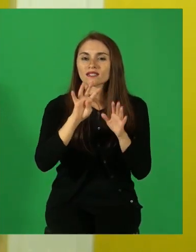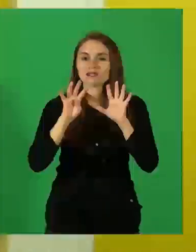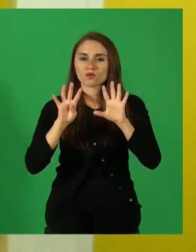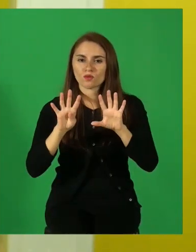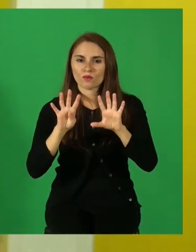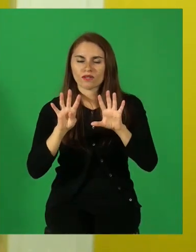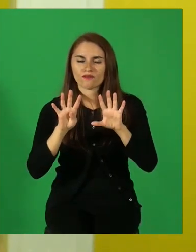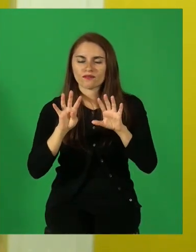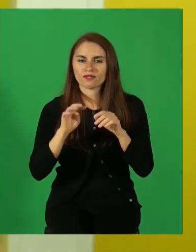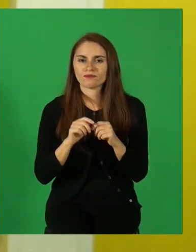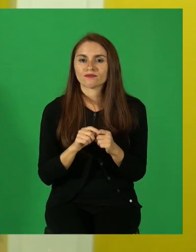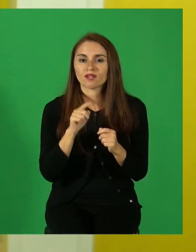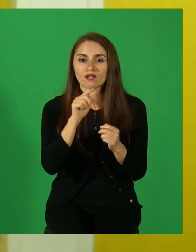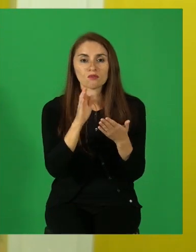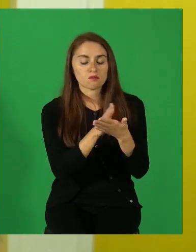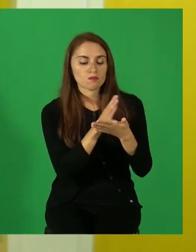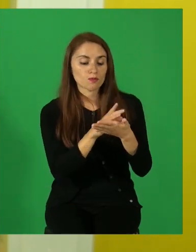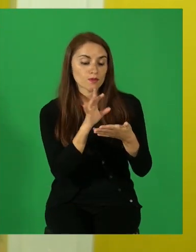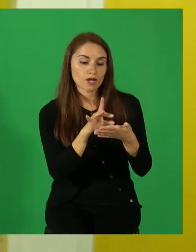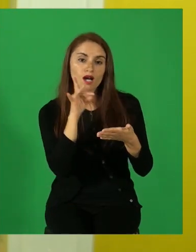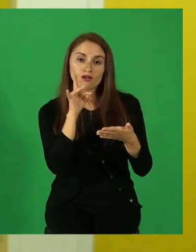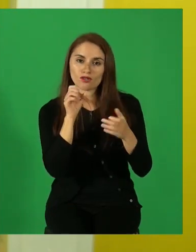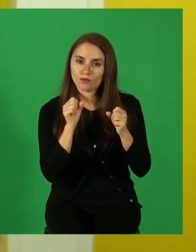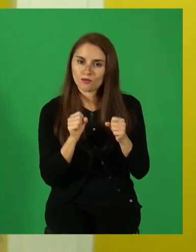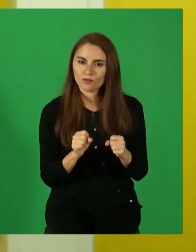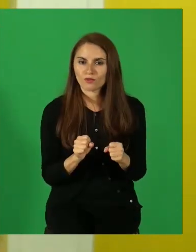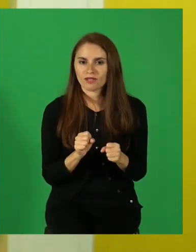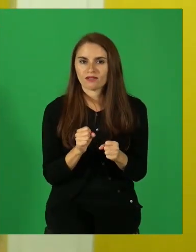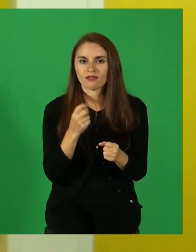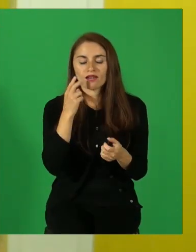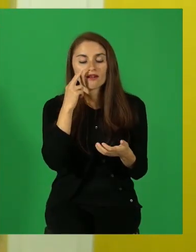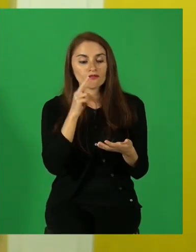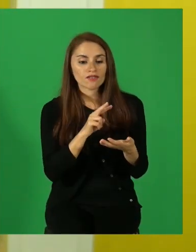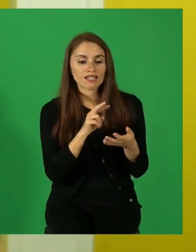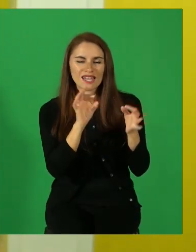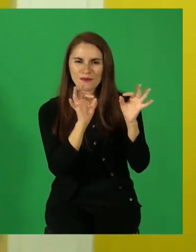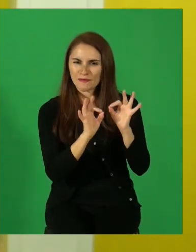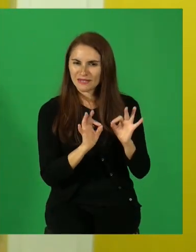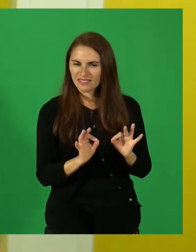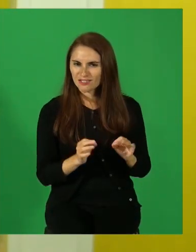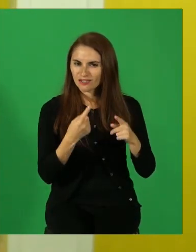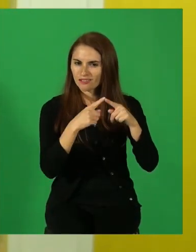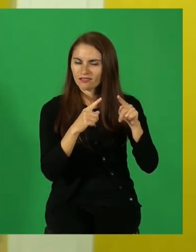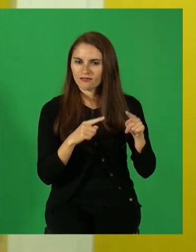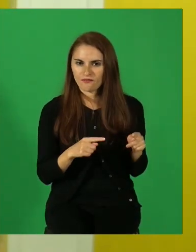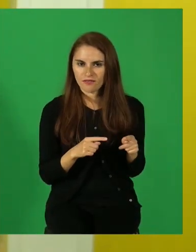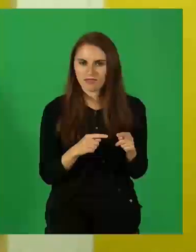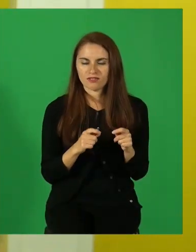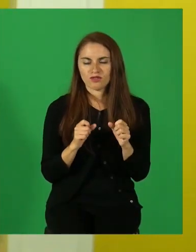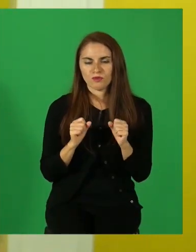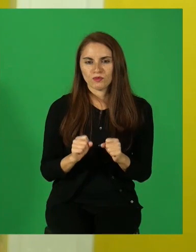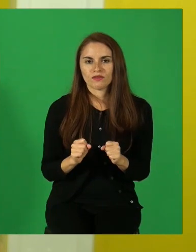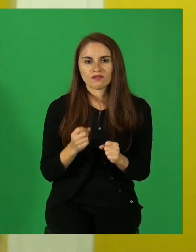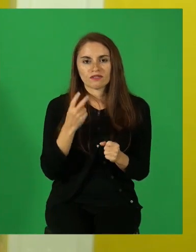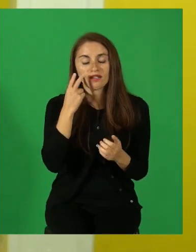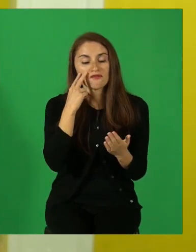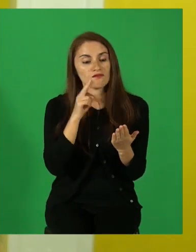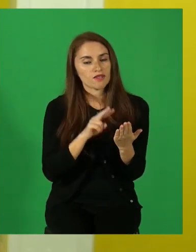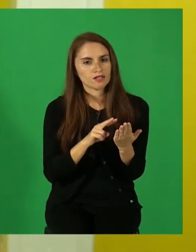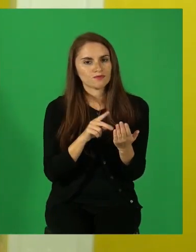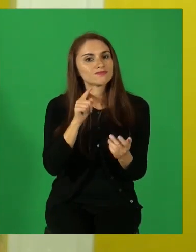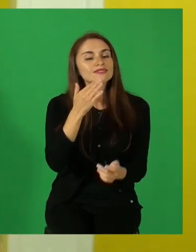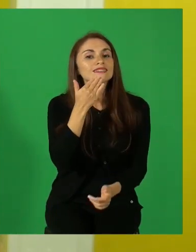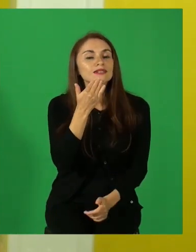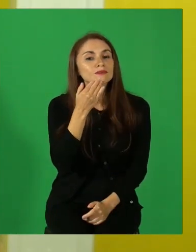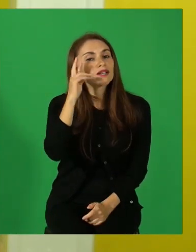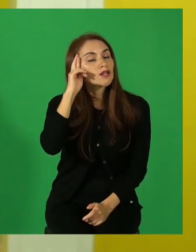Tú encuentras el apoyo a la explicación que has escuchado esta clase. Recordar que hay un